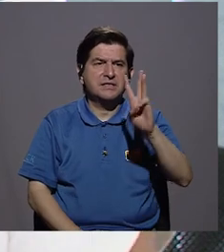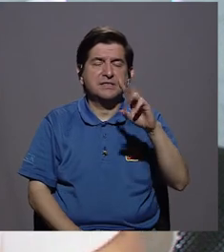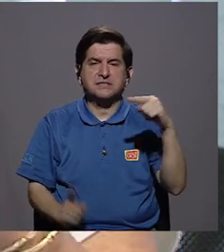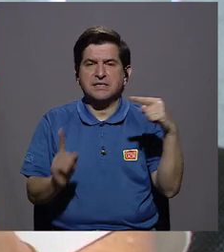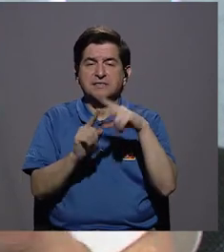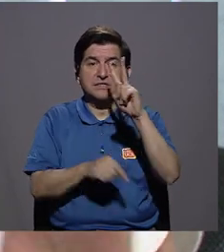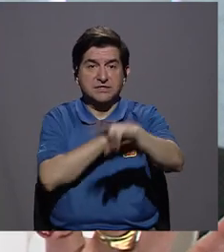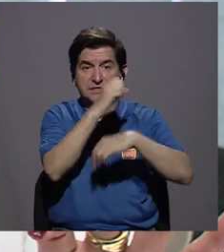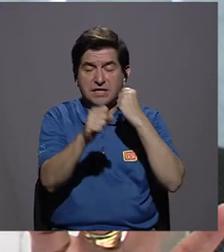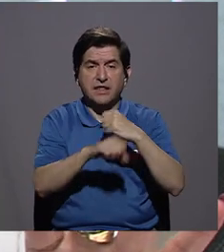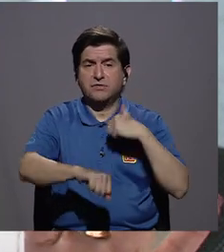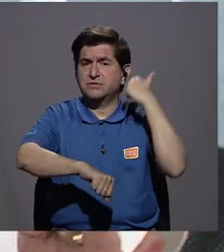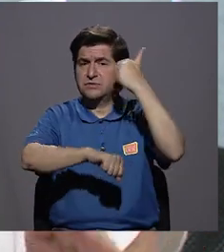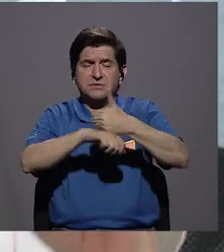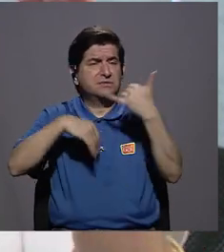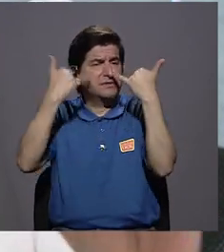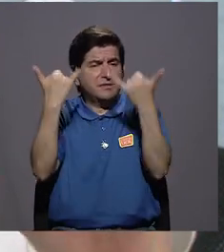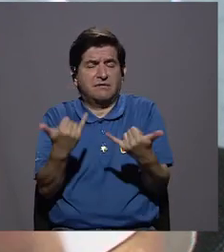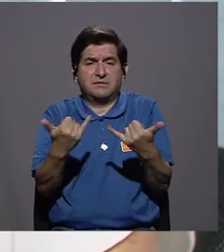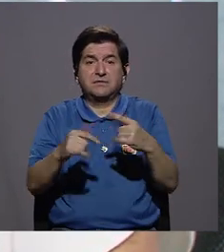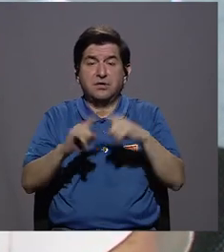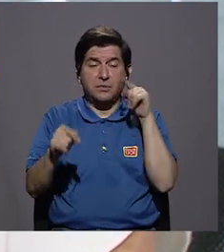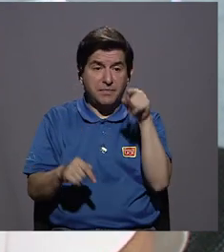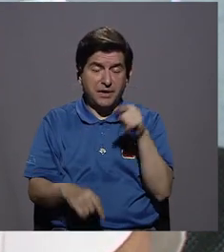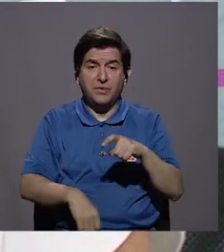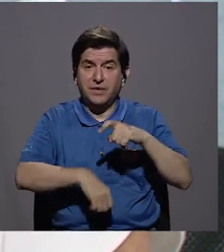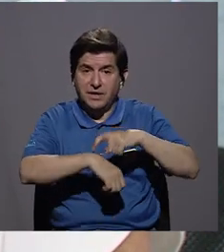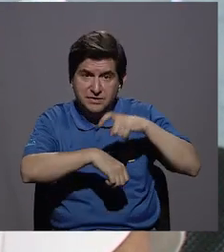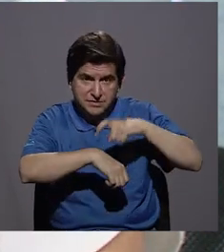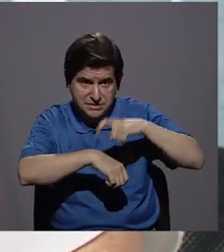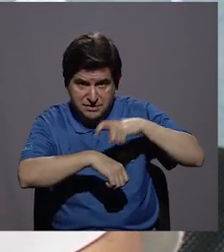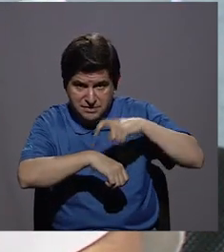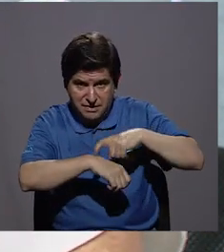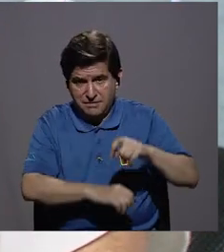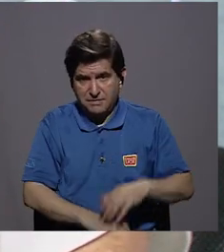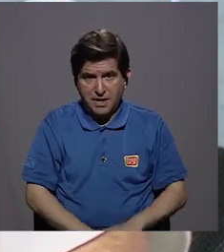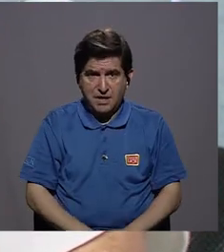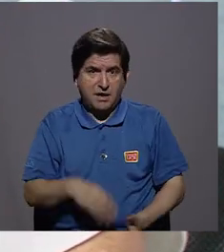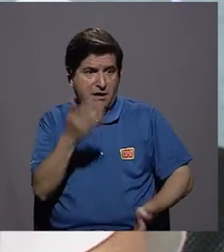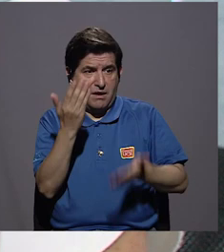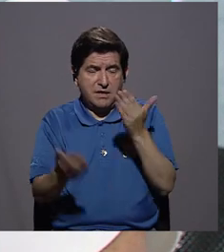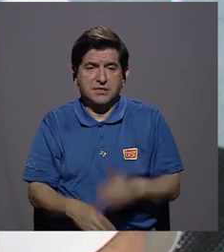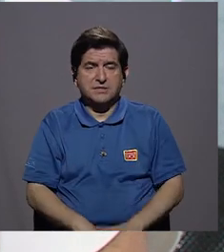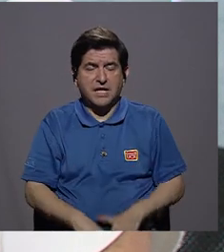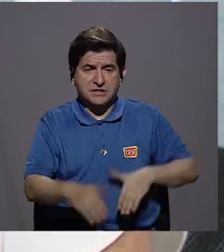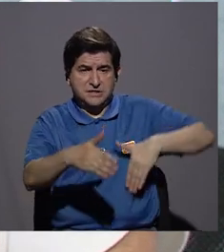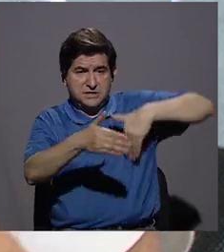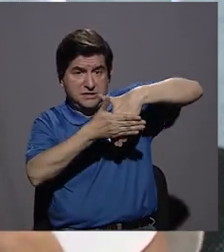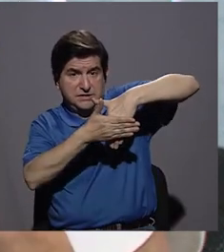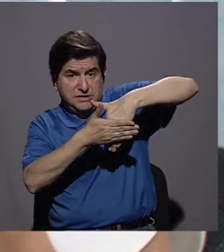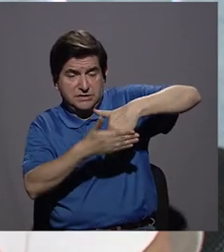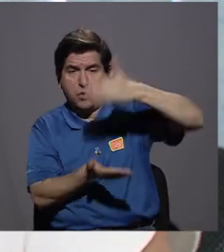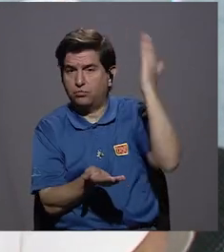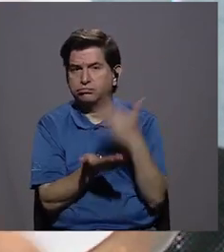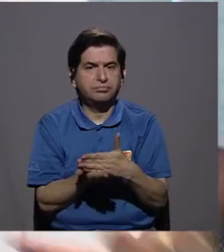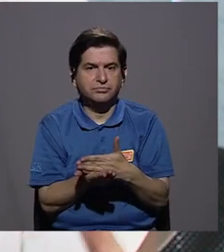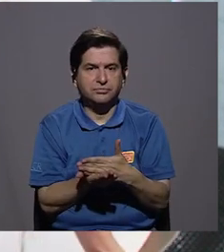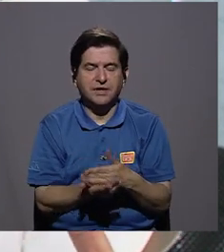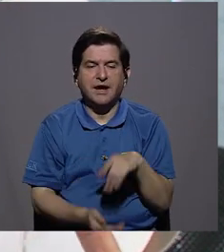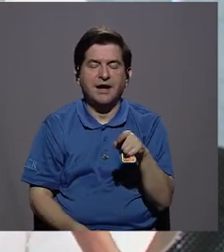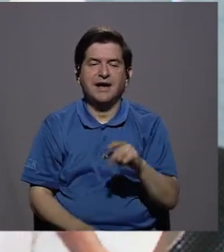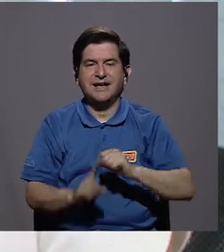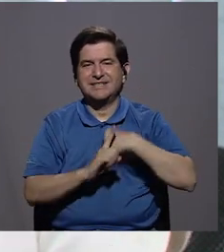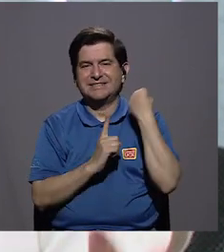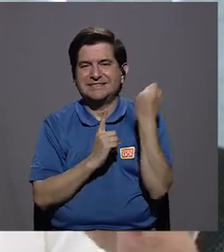dos años. O sea, eso está establecido. Pero cuando una de estas etapas, ¿verdad? Queda truncada, entonces viene la